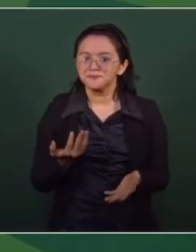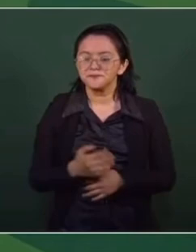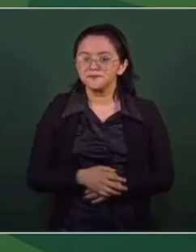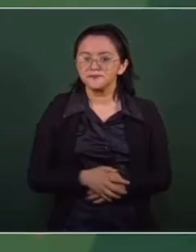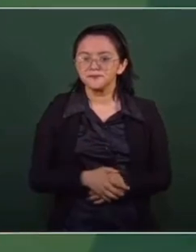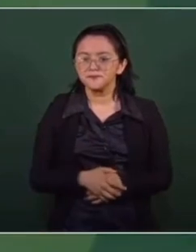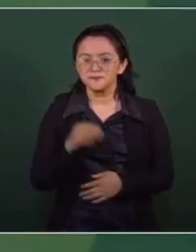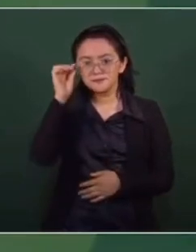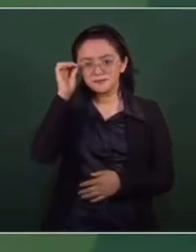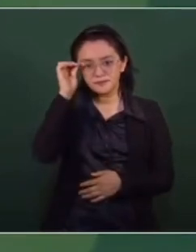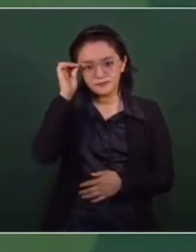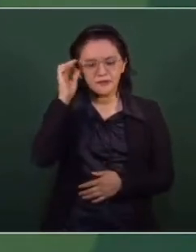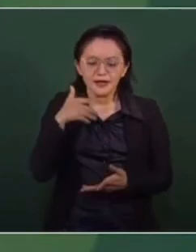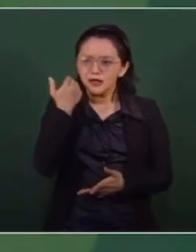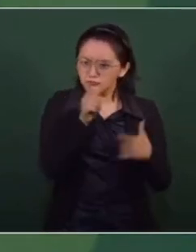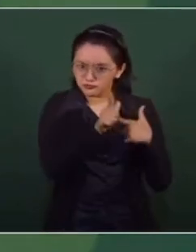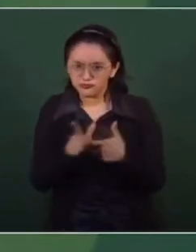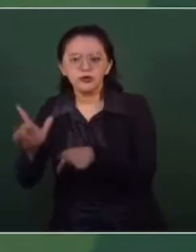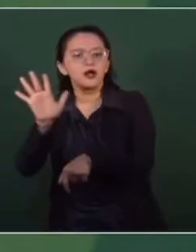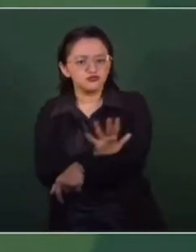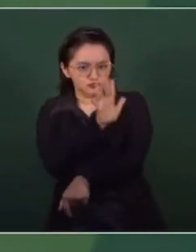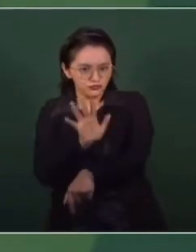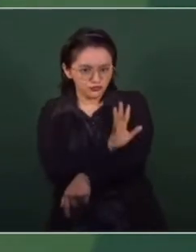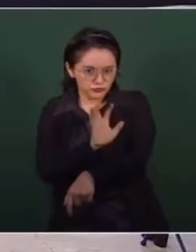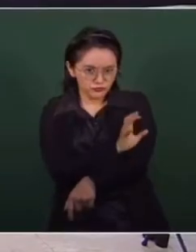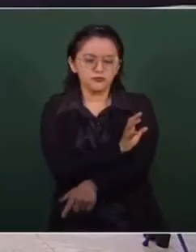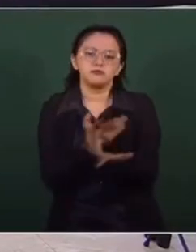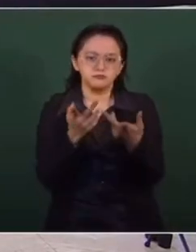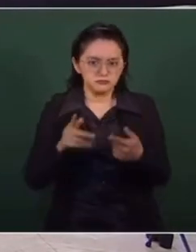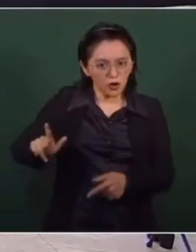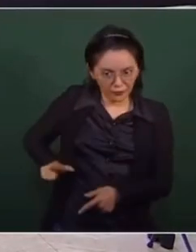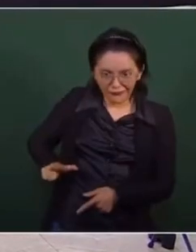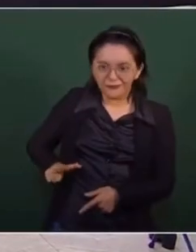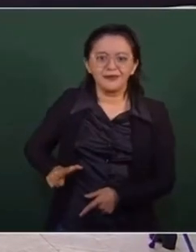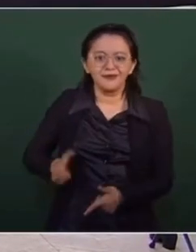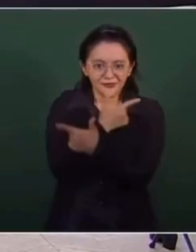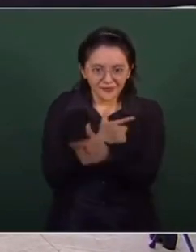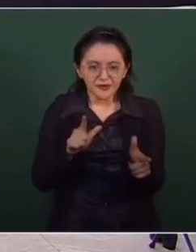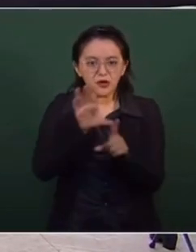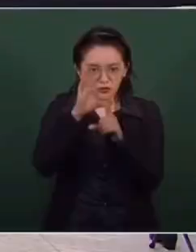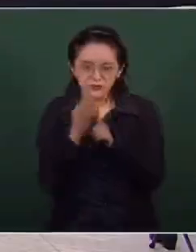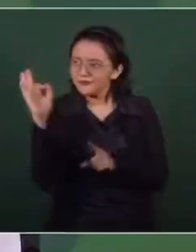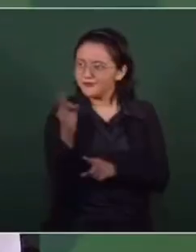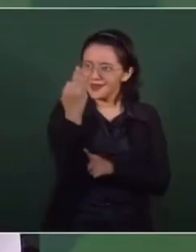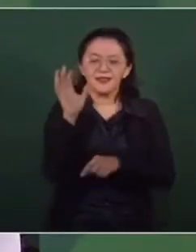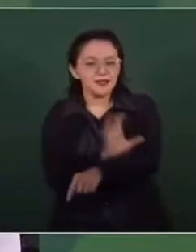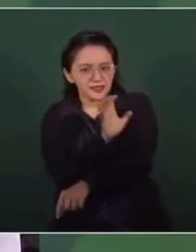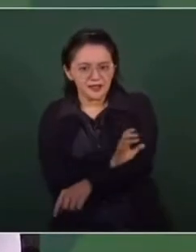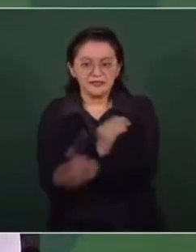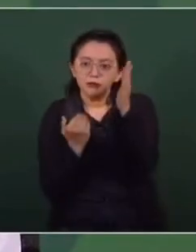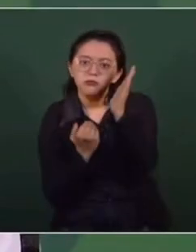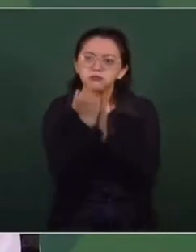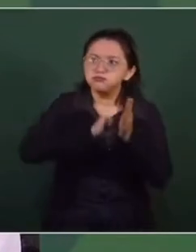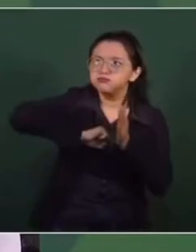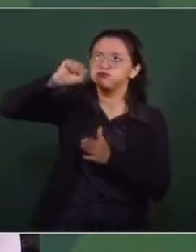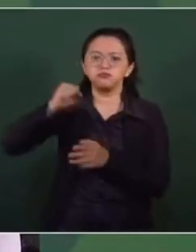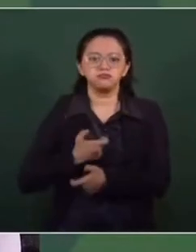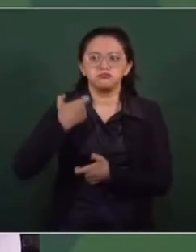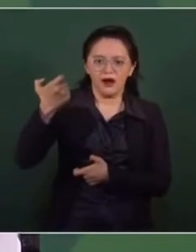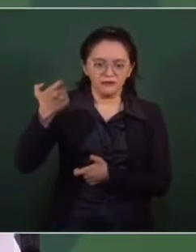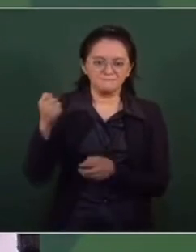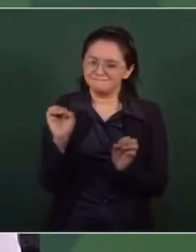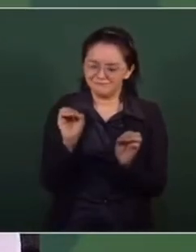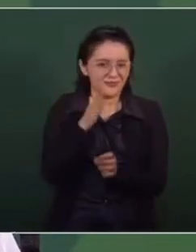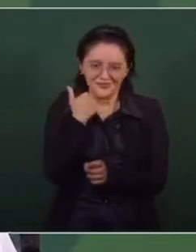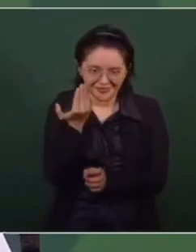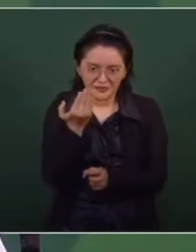el servicio de energía eléctrica en manos de la Nación, de la Comisión Federal de Electricidad, que no haya aumentos en el precio de la energía eléctrica, que